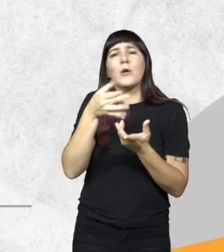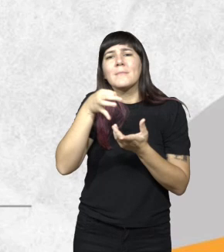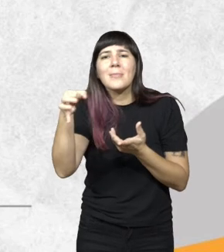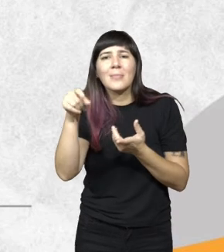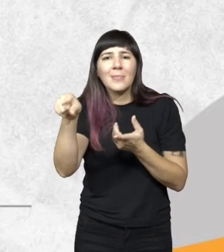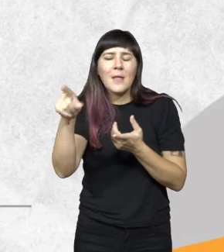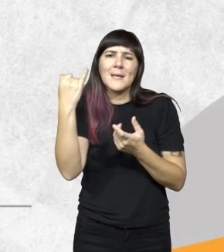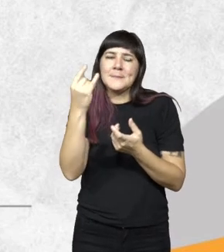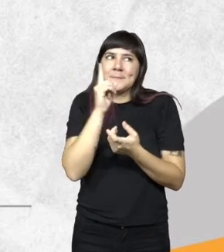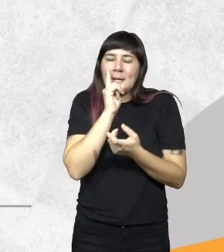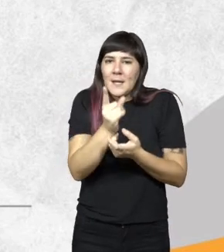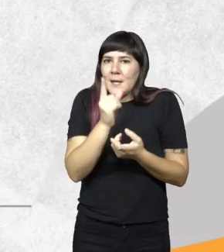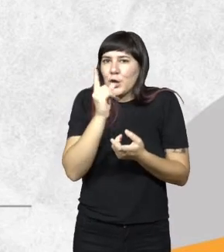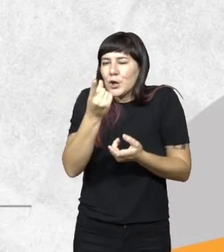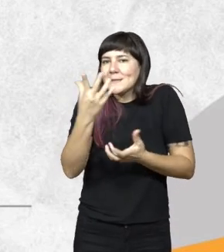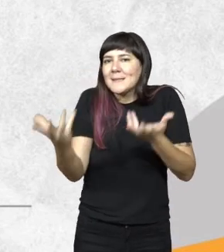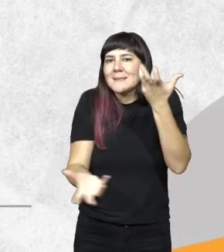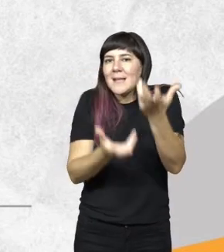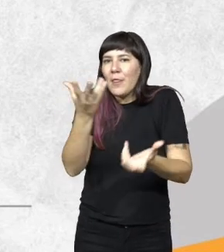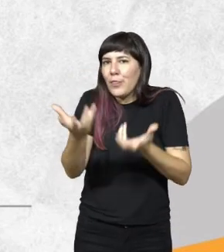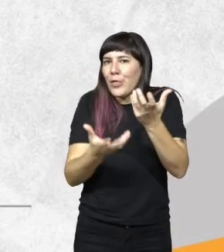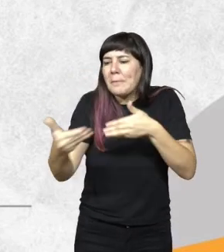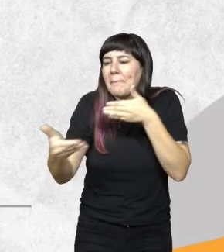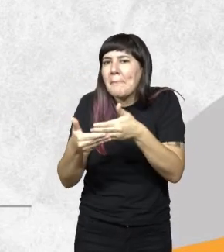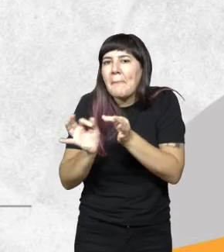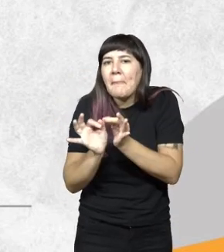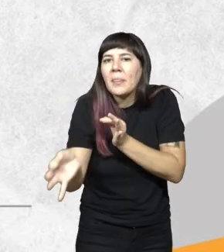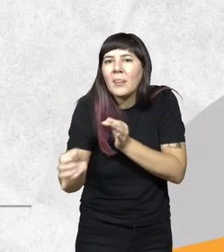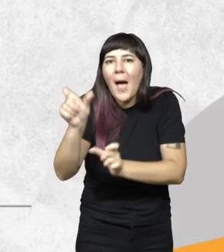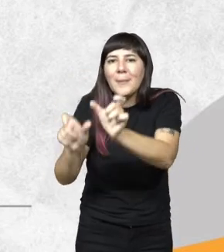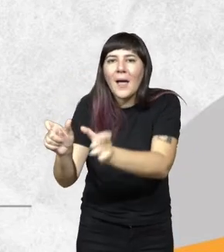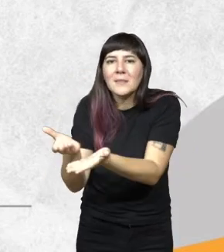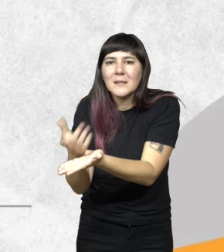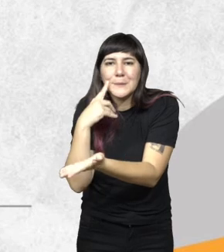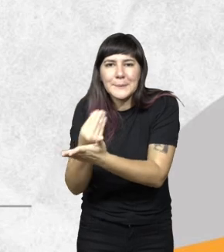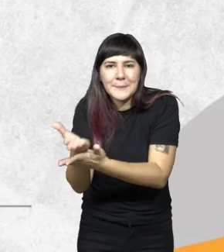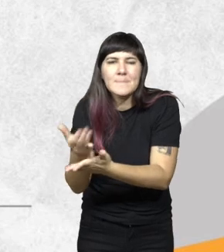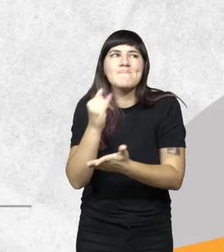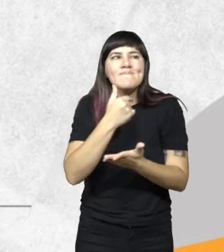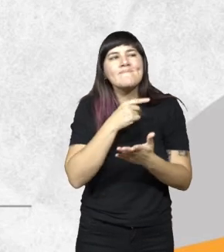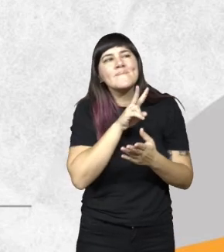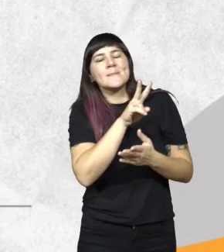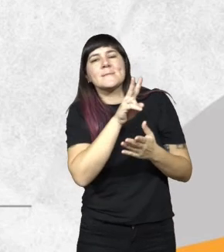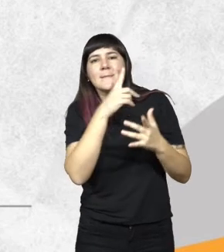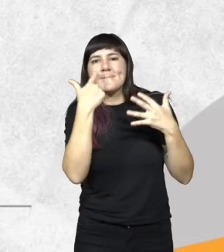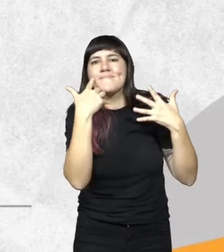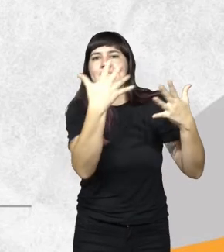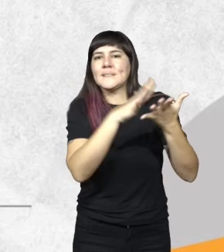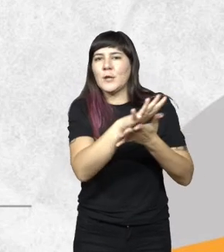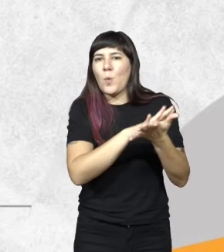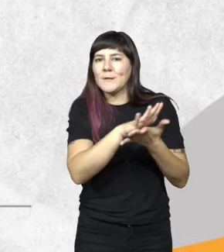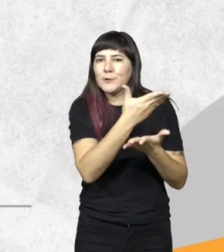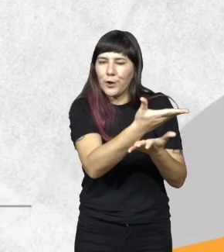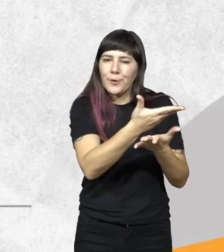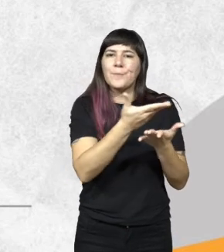enorme de incendio muy cerca de los habitantes y se hizo todo el estado de situación. Se